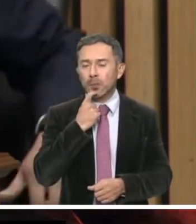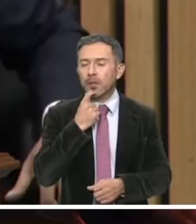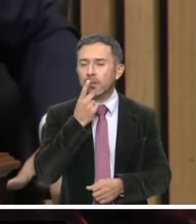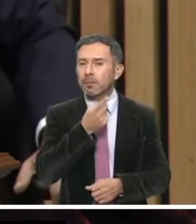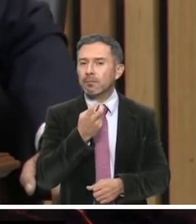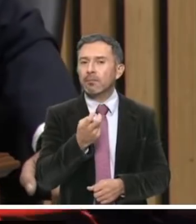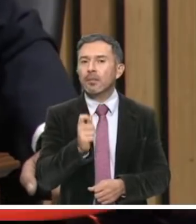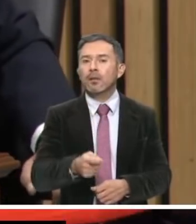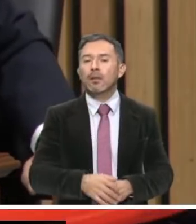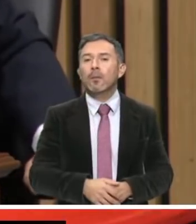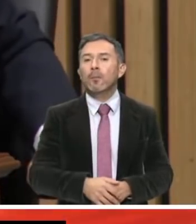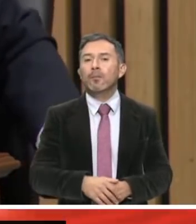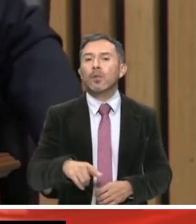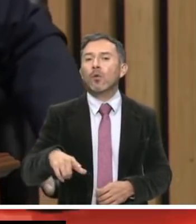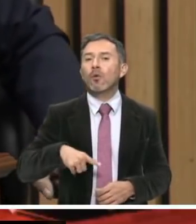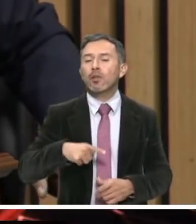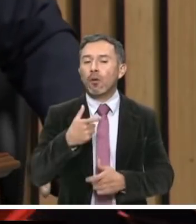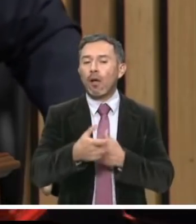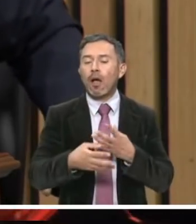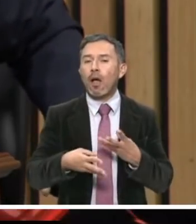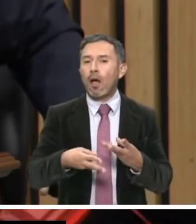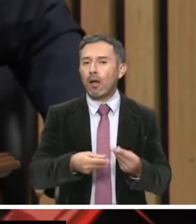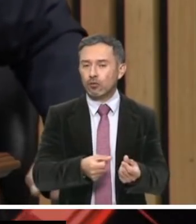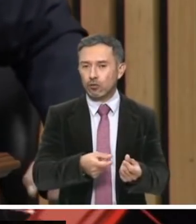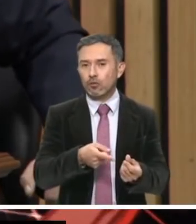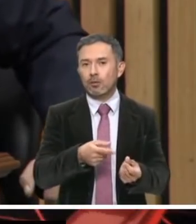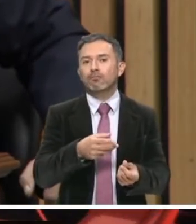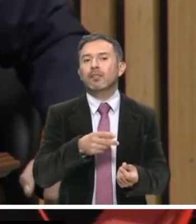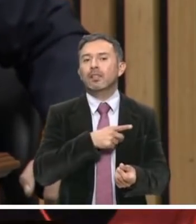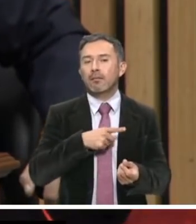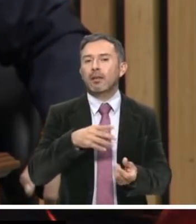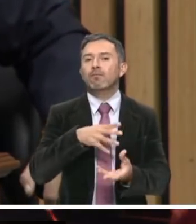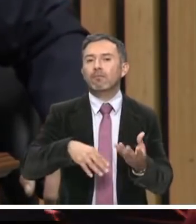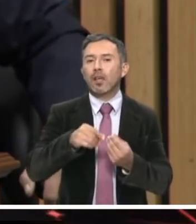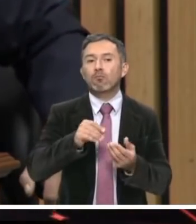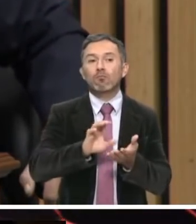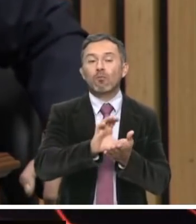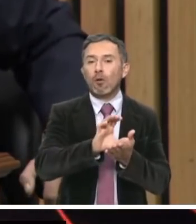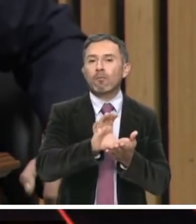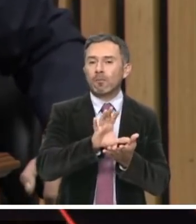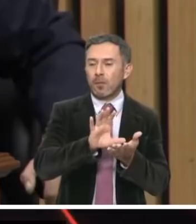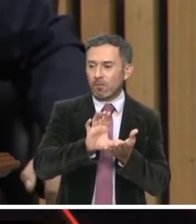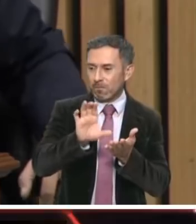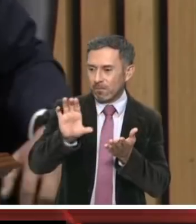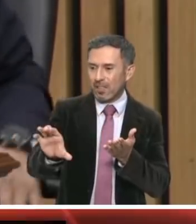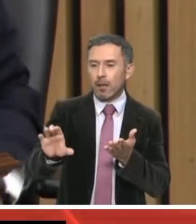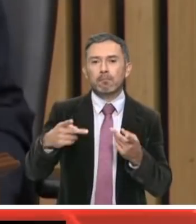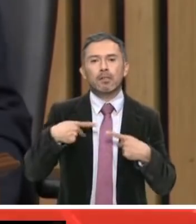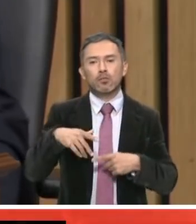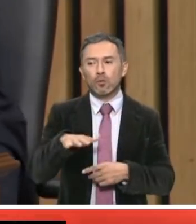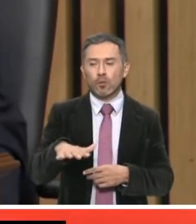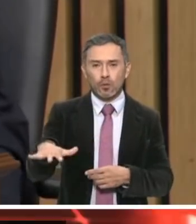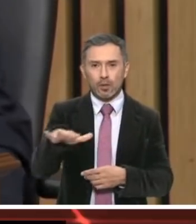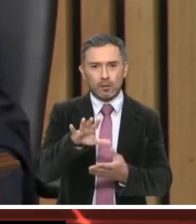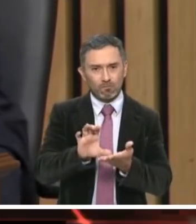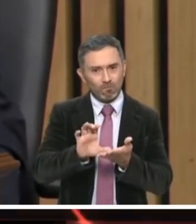el gasto público se debe trasladar a la población, especialmente ahora